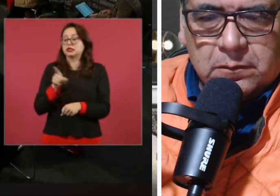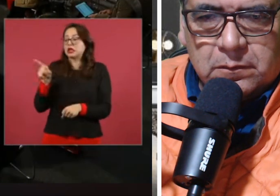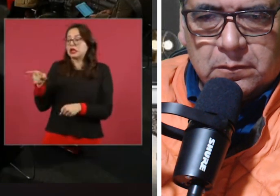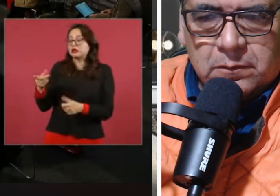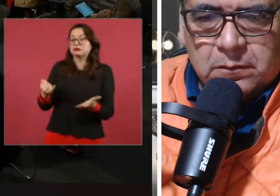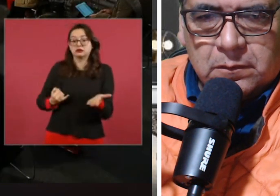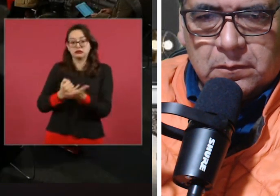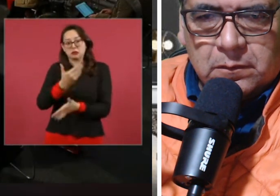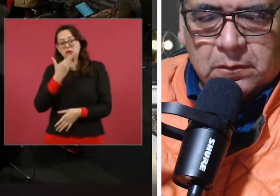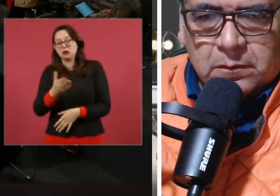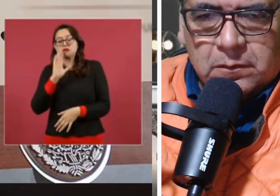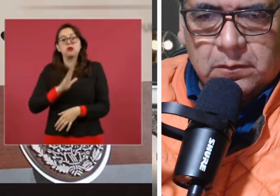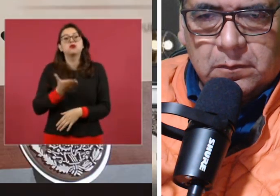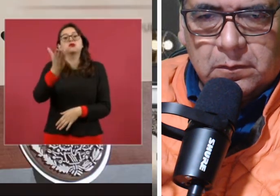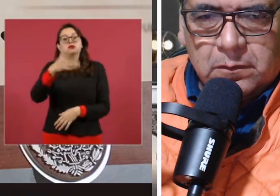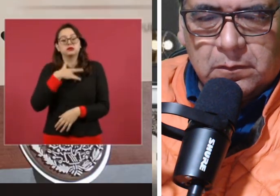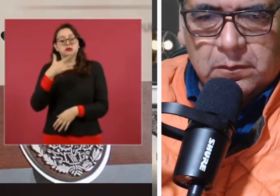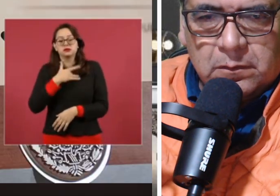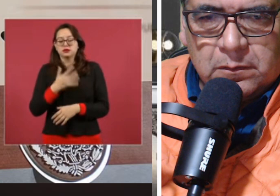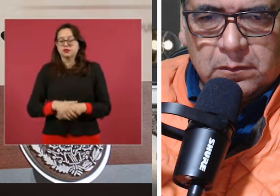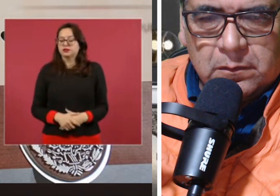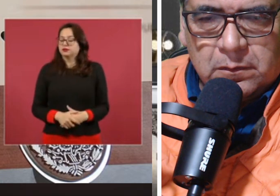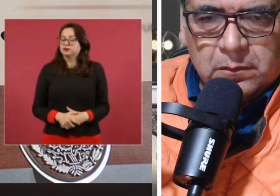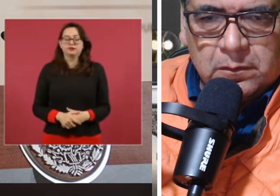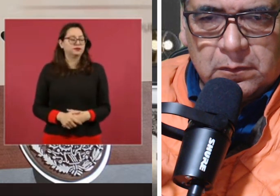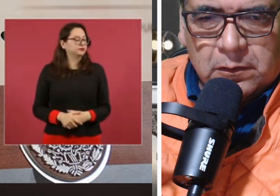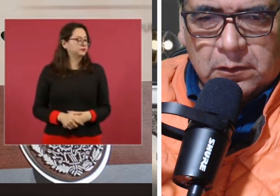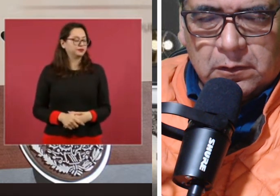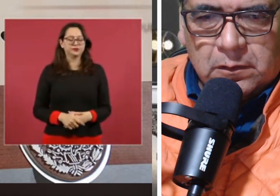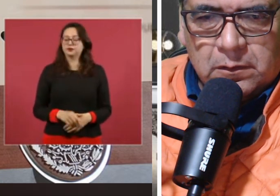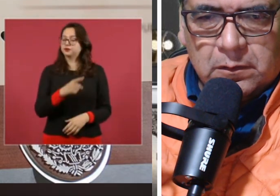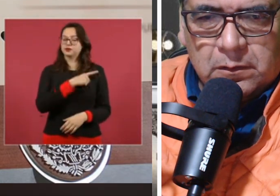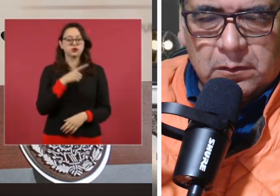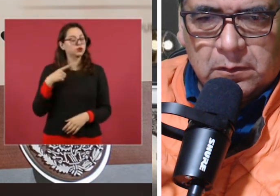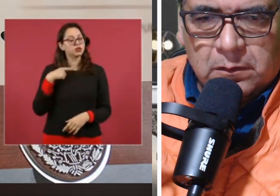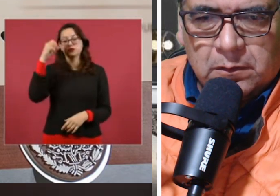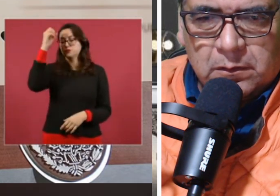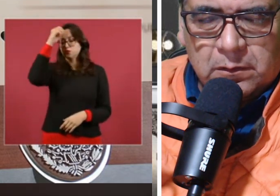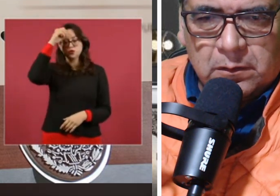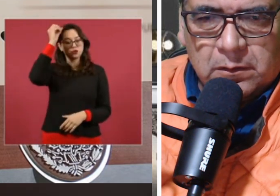saben, también lo que desde hace algún tiempo